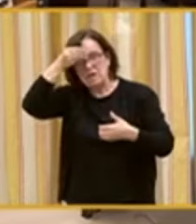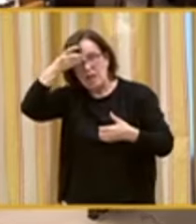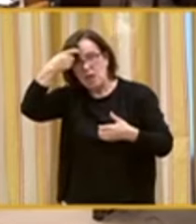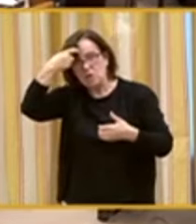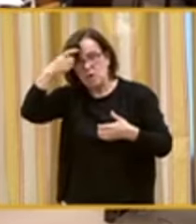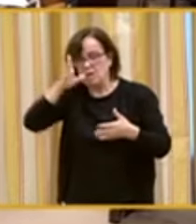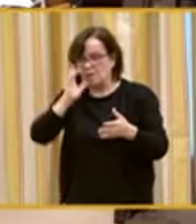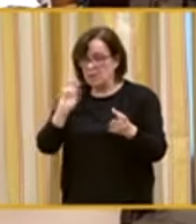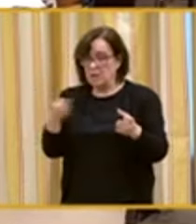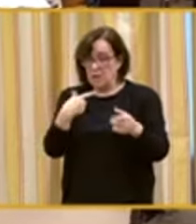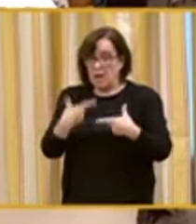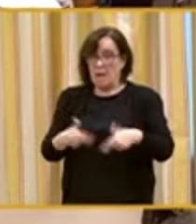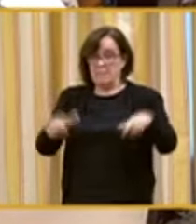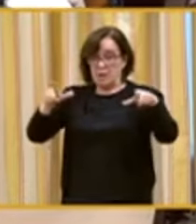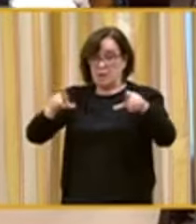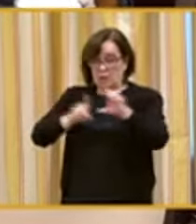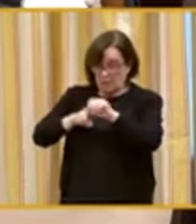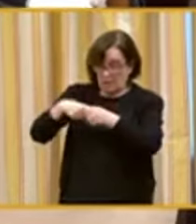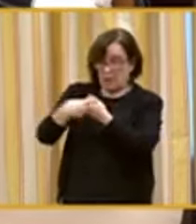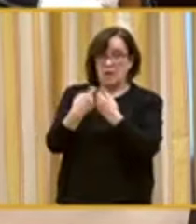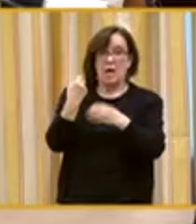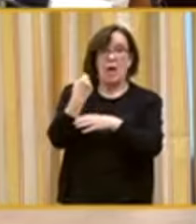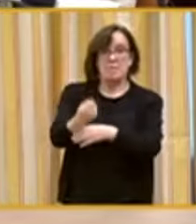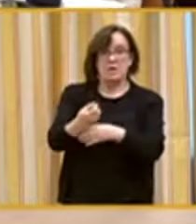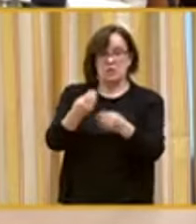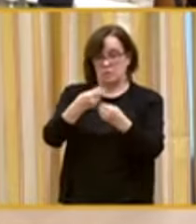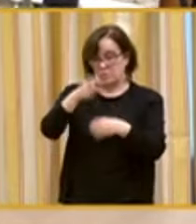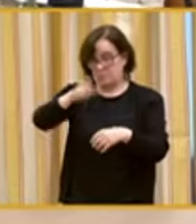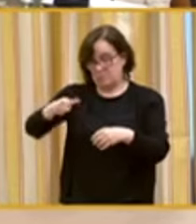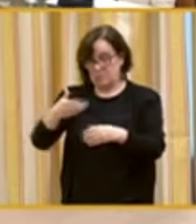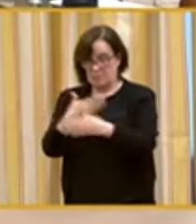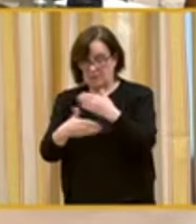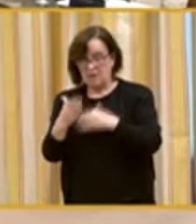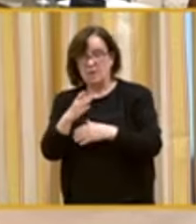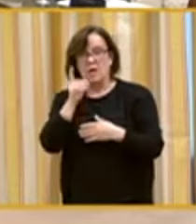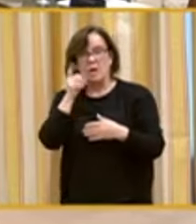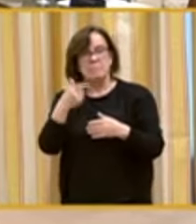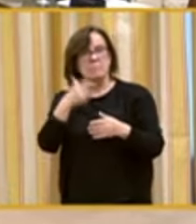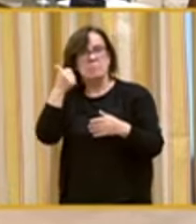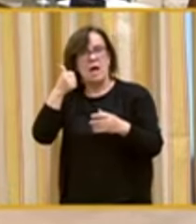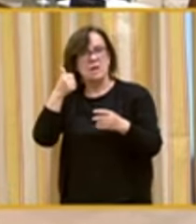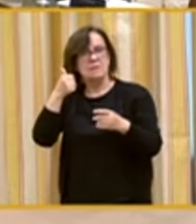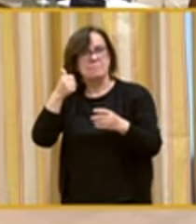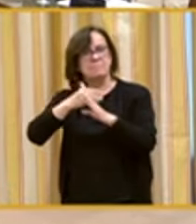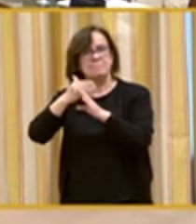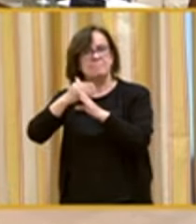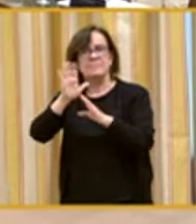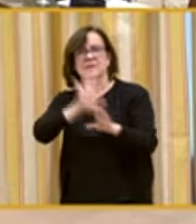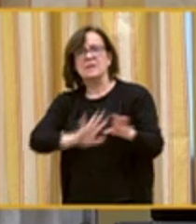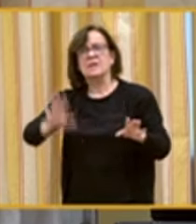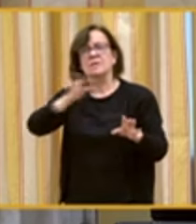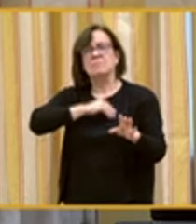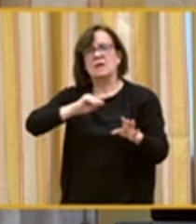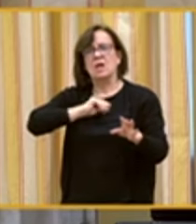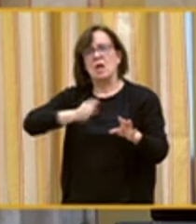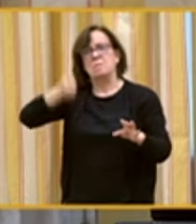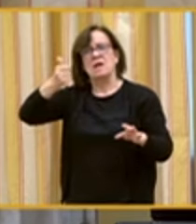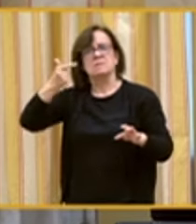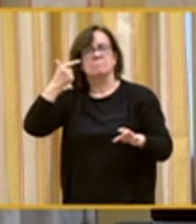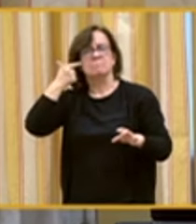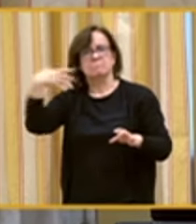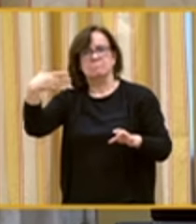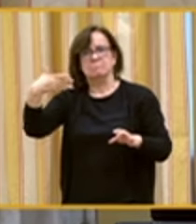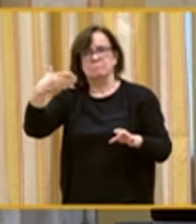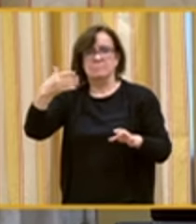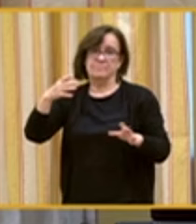Somos también la plataforma de organizaciones de apoyo a las personas con discapacidad con mayor alcance en España y una de las más importantes,